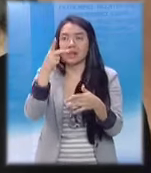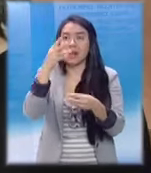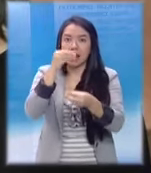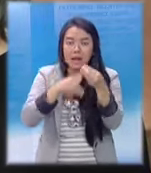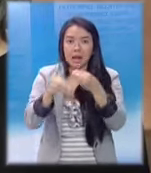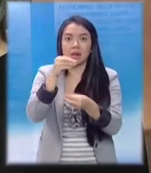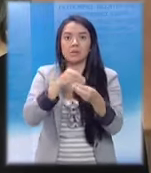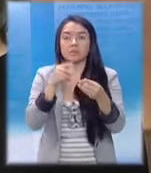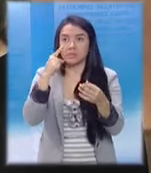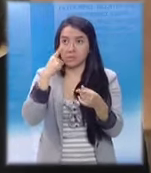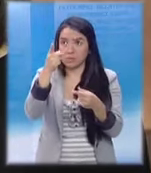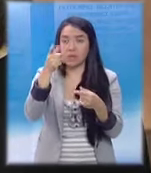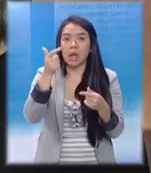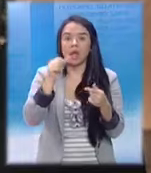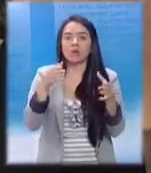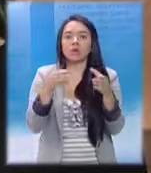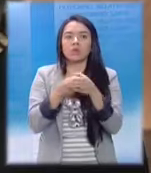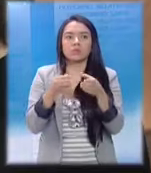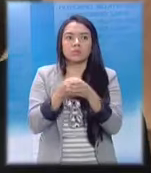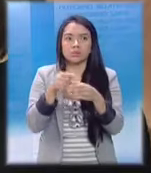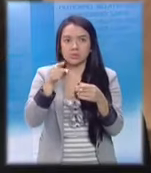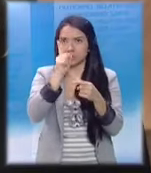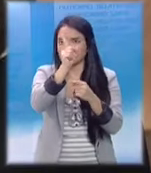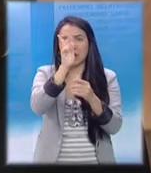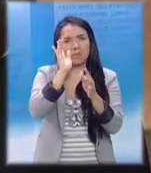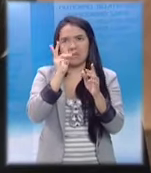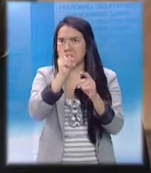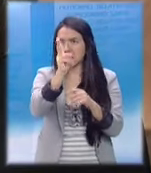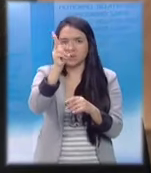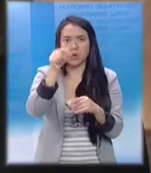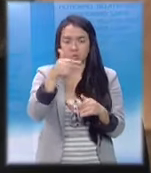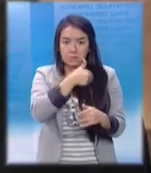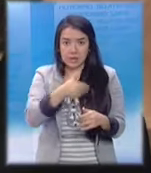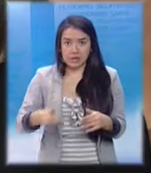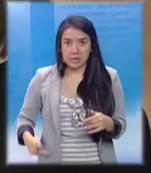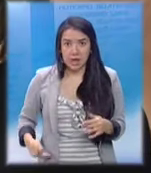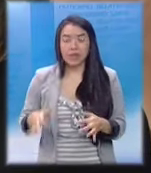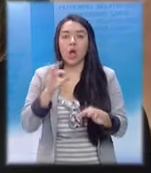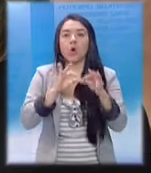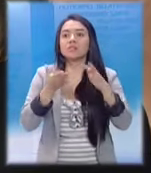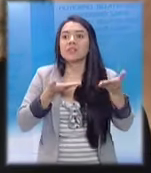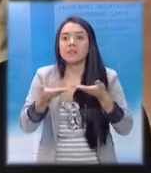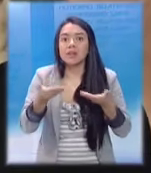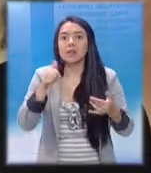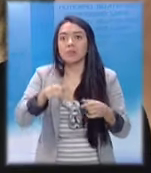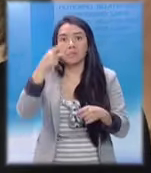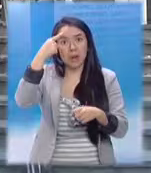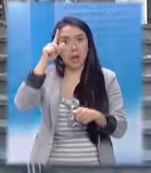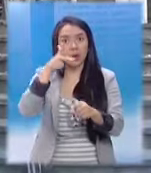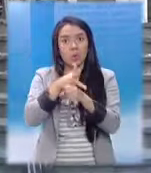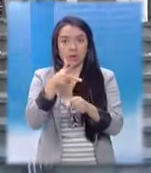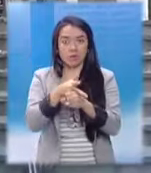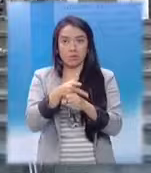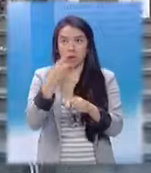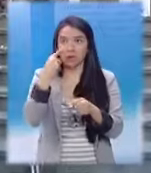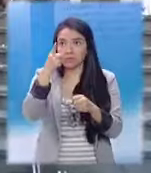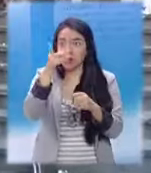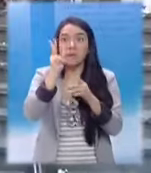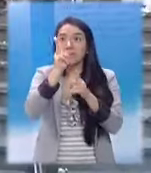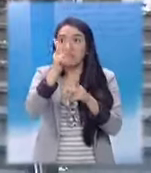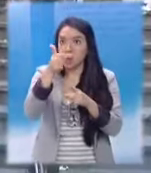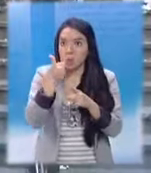por mérito y debiéramos de tener a los mejores guatemaltecos sirviendo al país. Según Aceña, la ley de